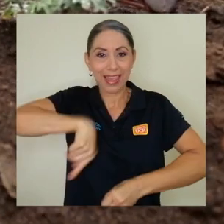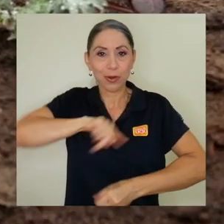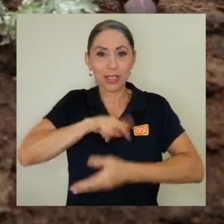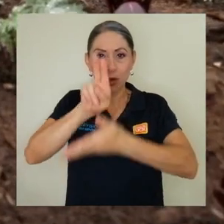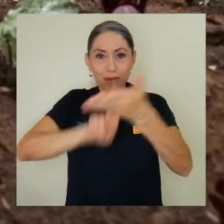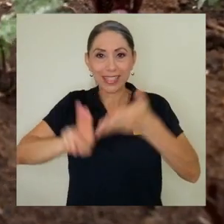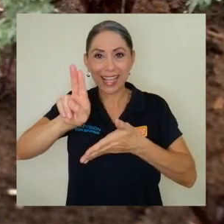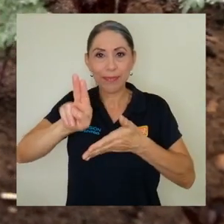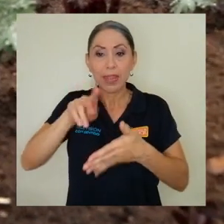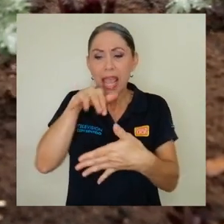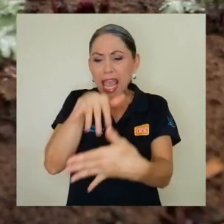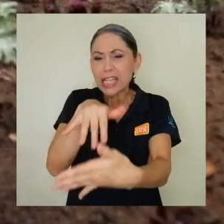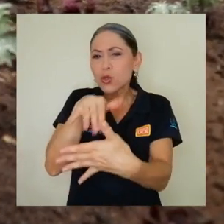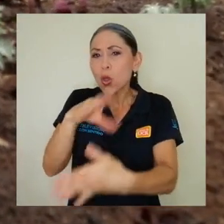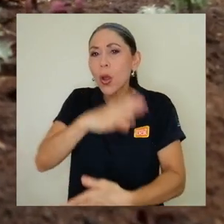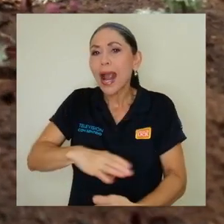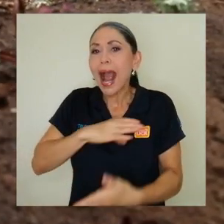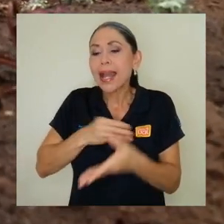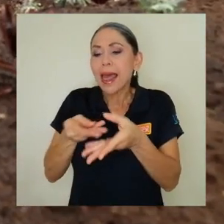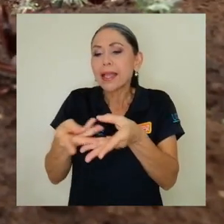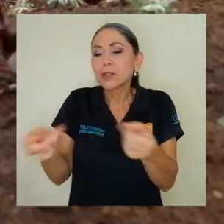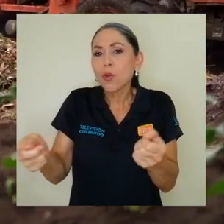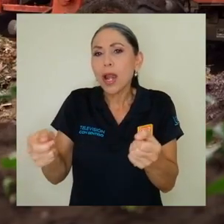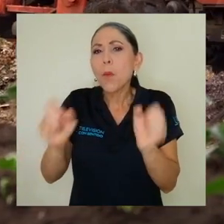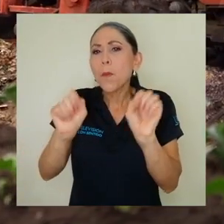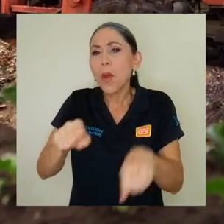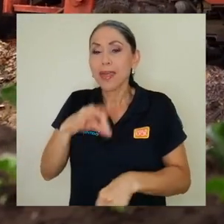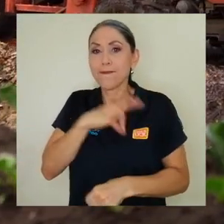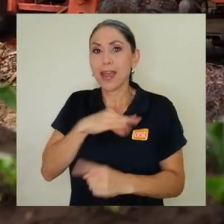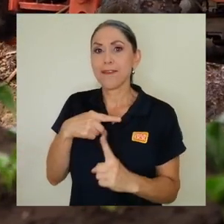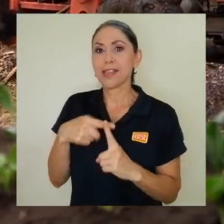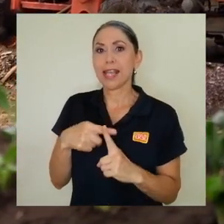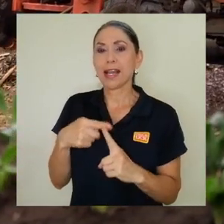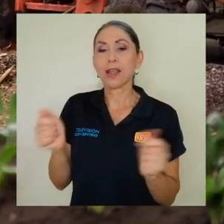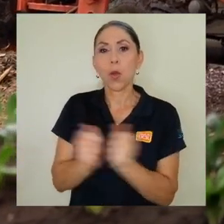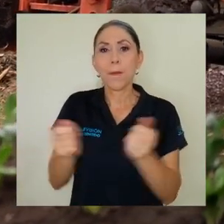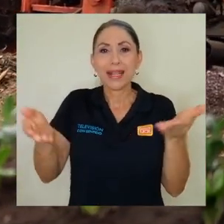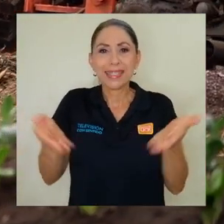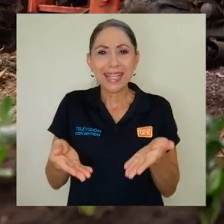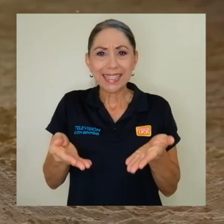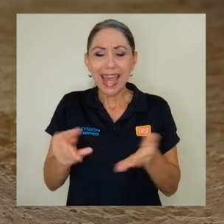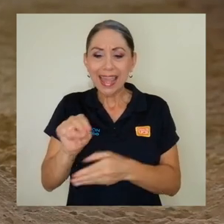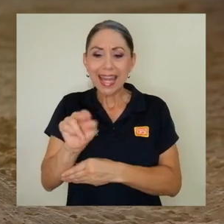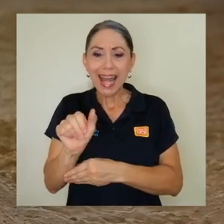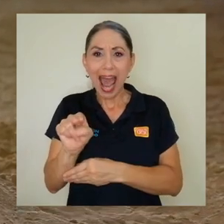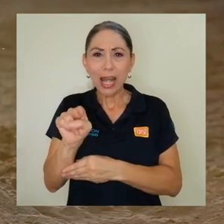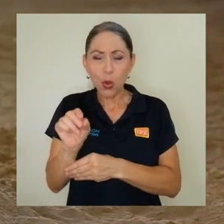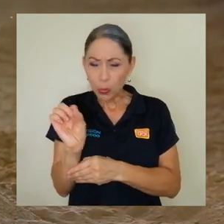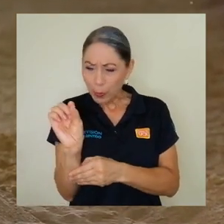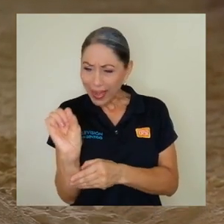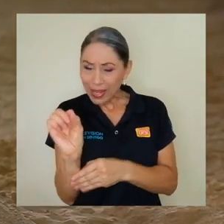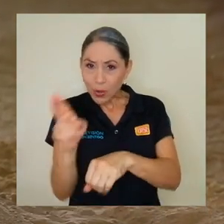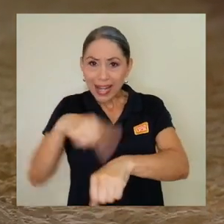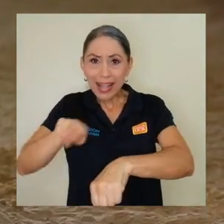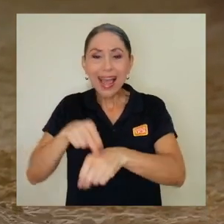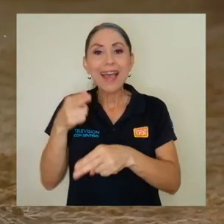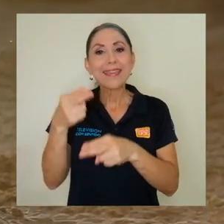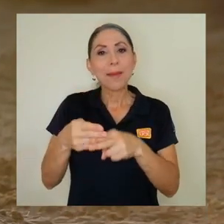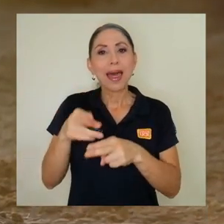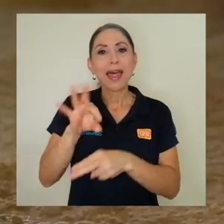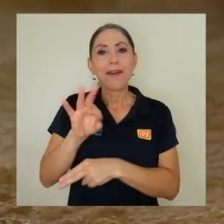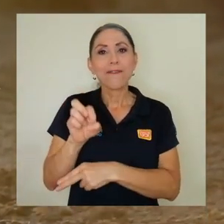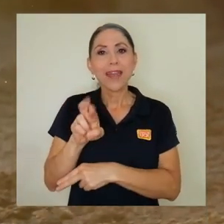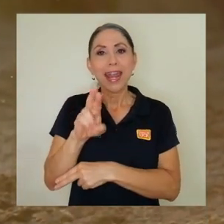universidad estudió cómo la calidad del suelo se puede ver beneficiada por la presencia de una nanopartícula natural llamada